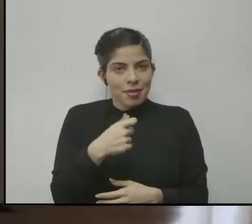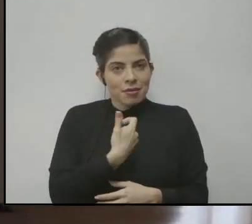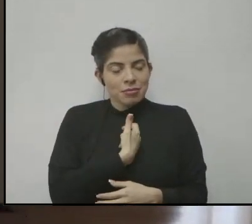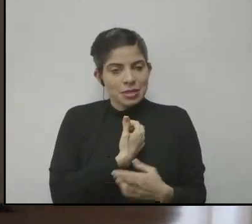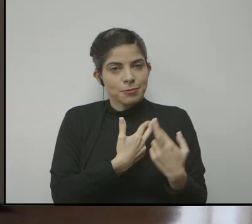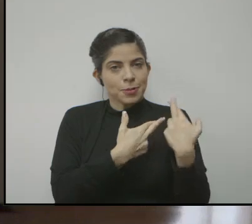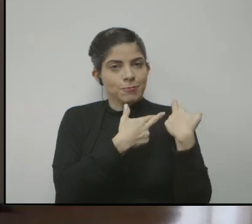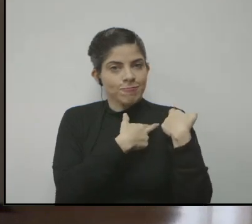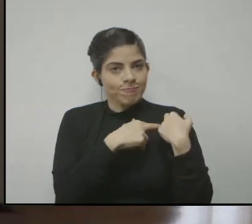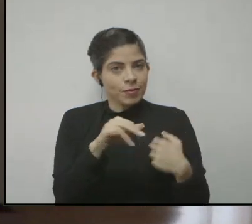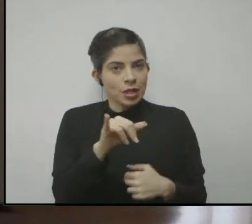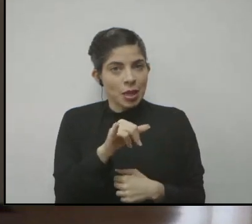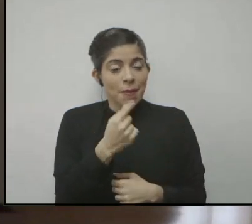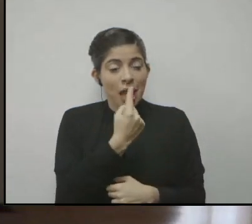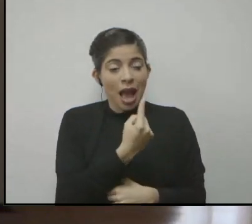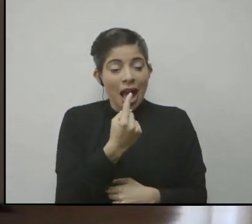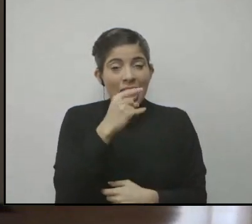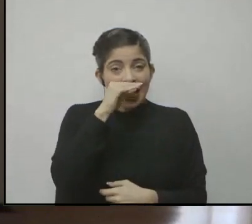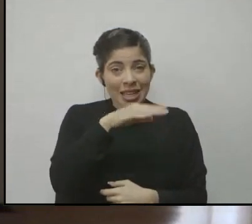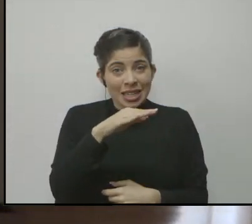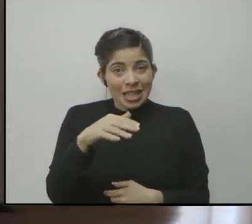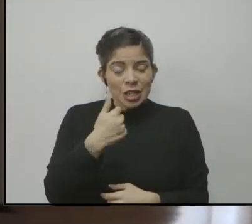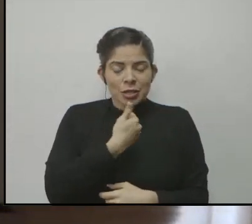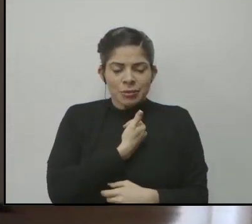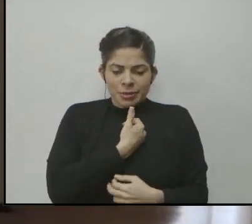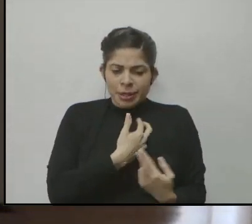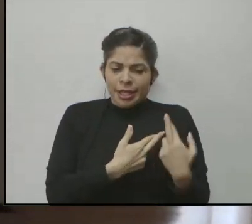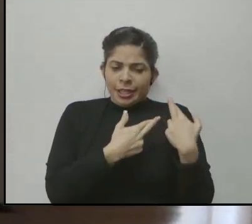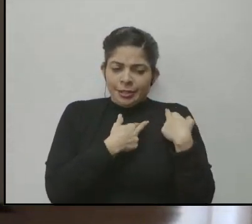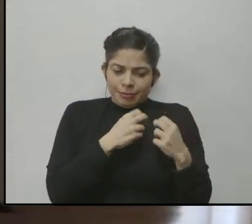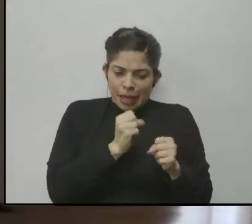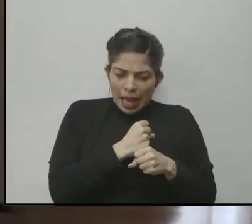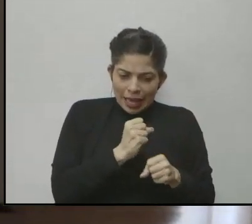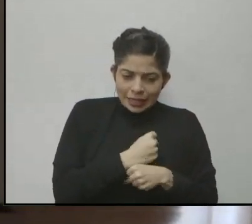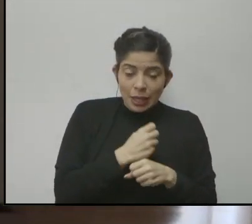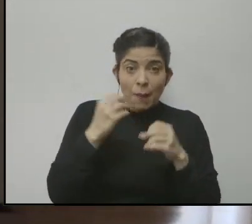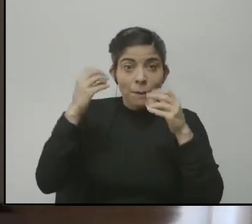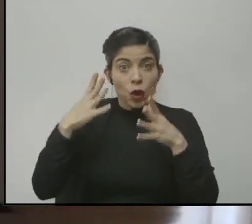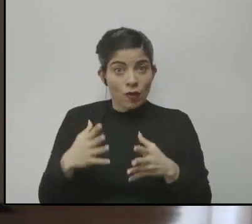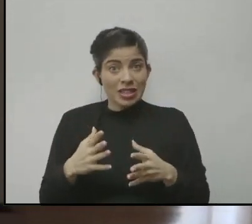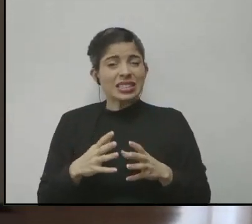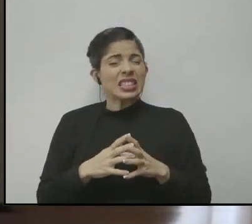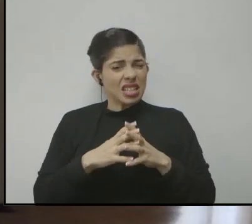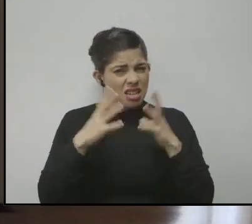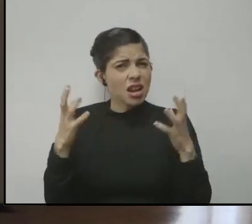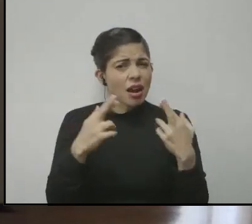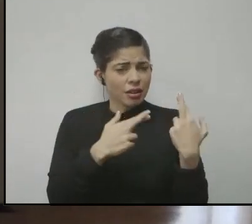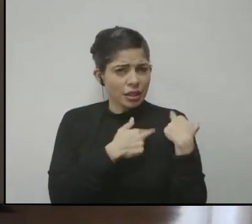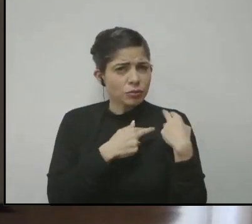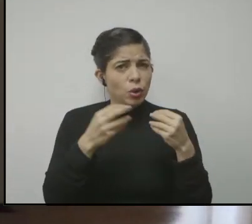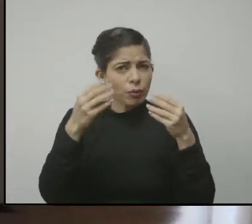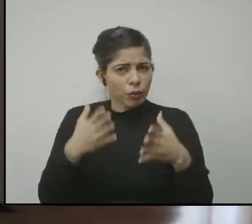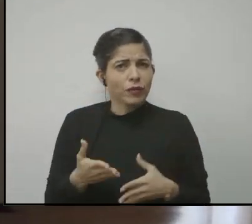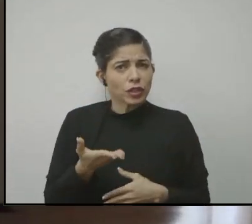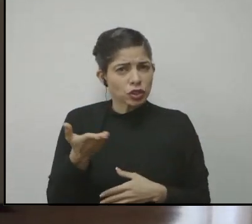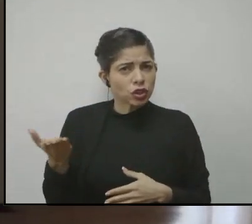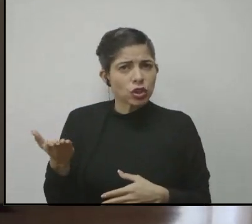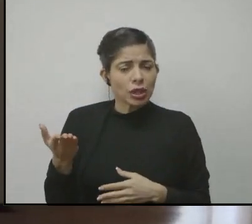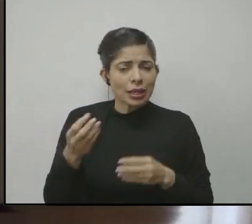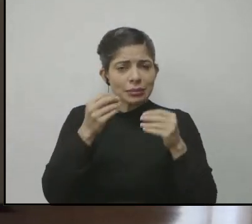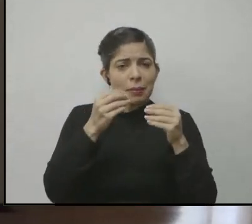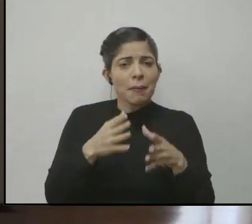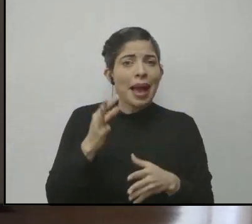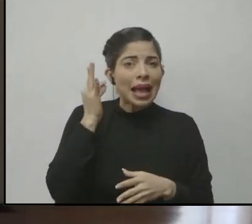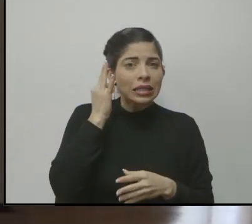responsables también cada niño y niña hacer sus responsabilidades los docentes tienen una gran responsabilidad maestras